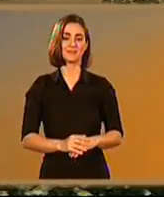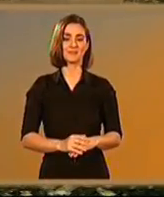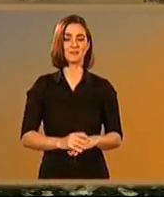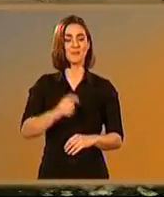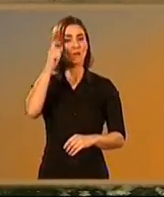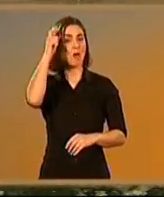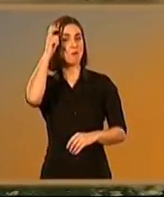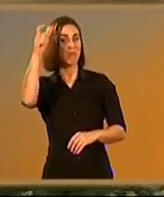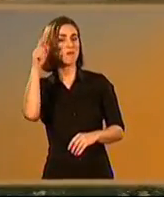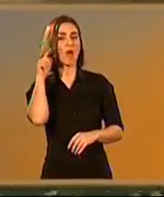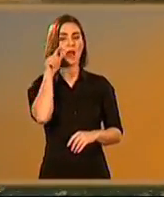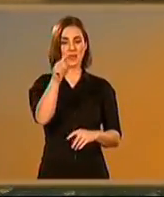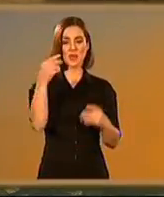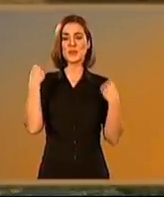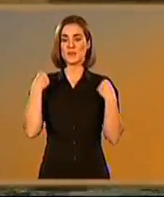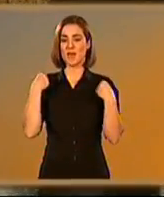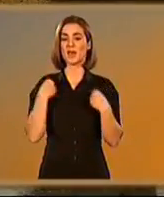del paisaje que la circundaba.